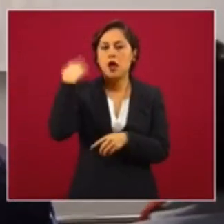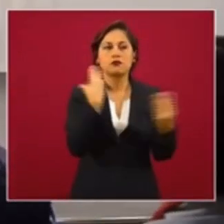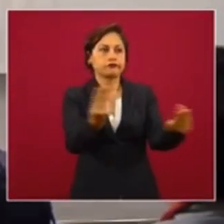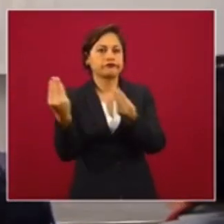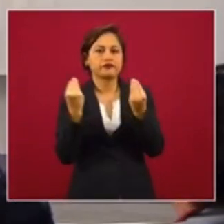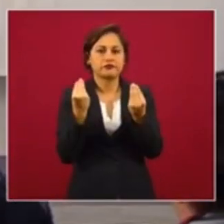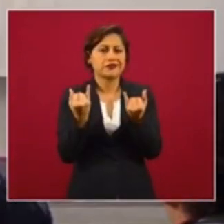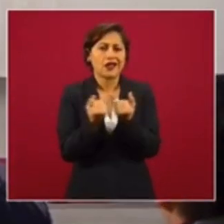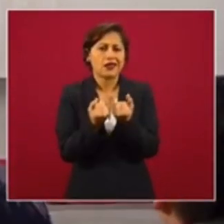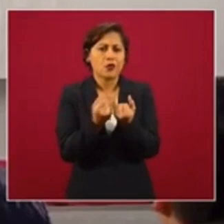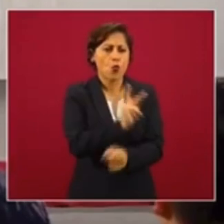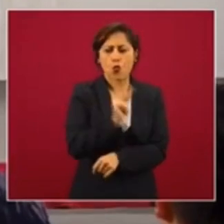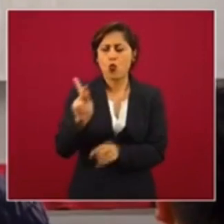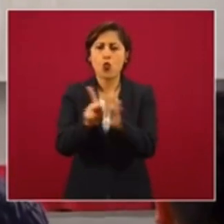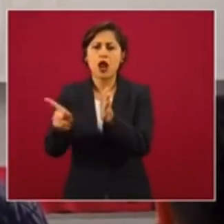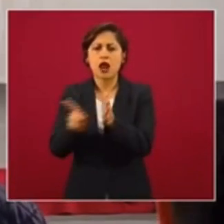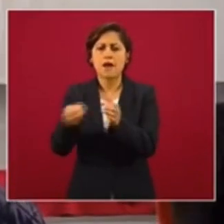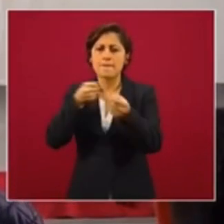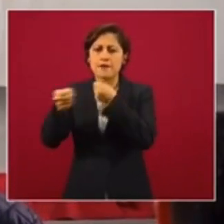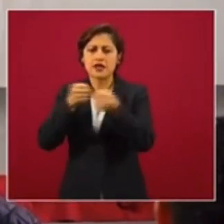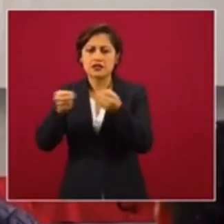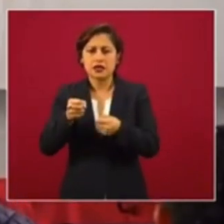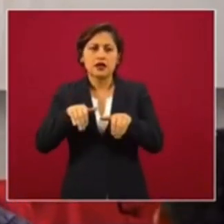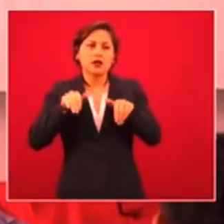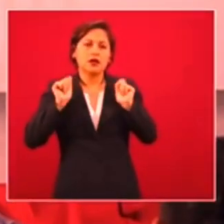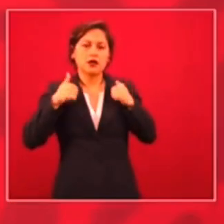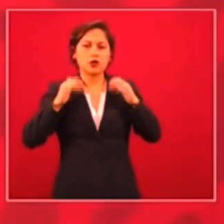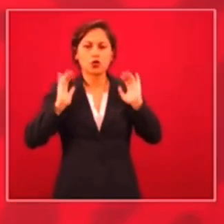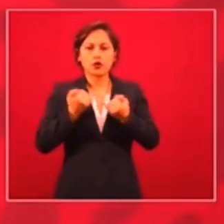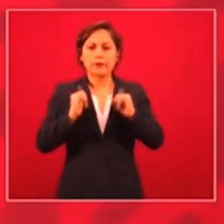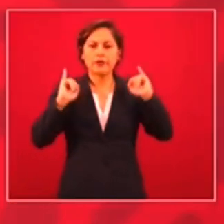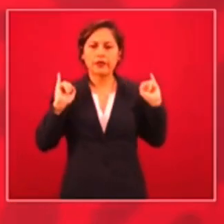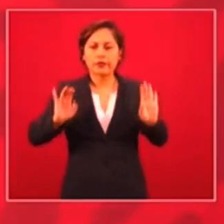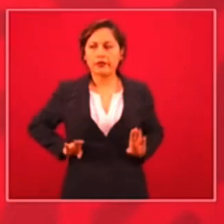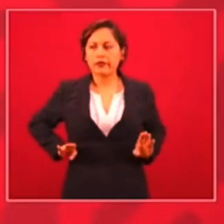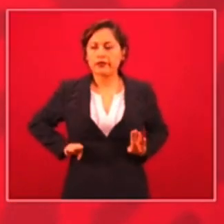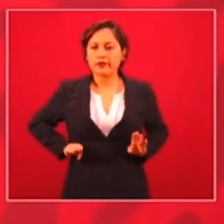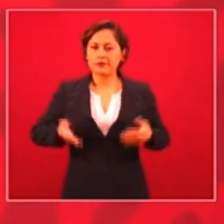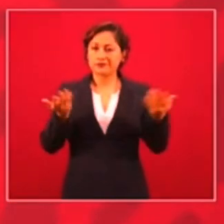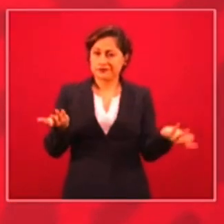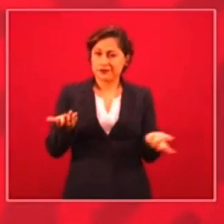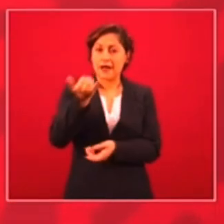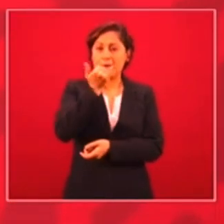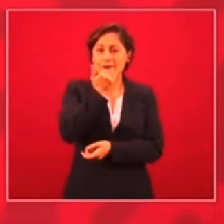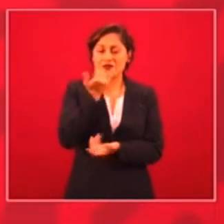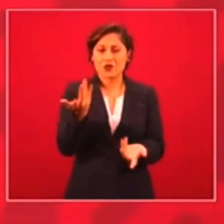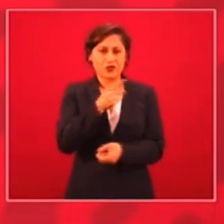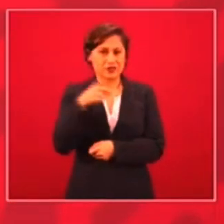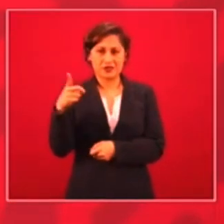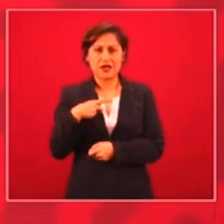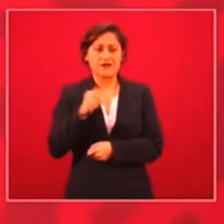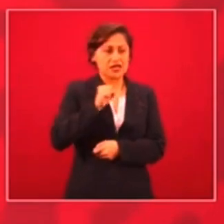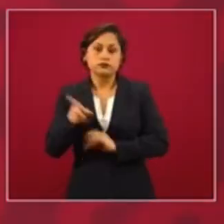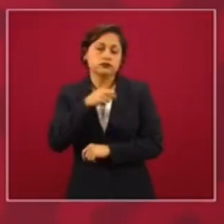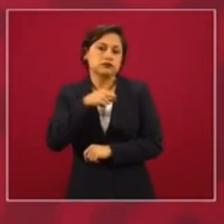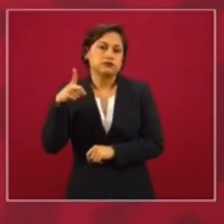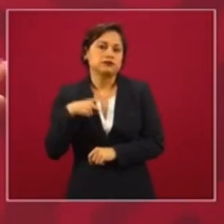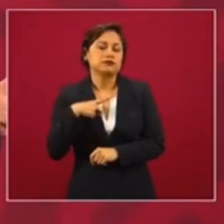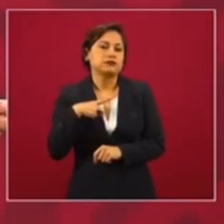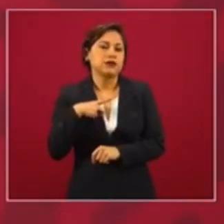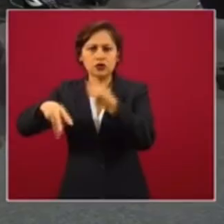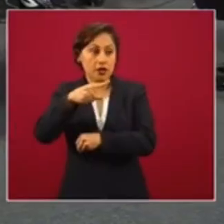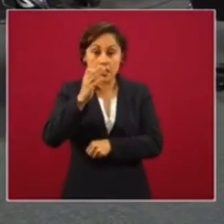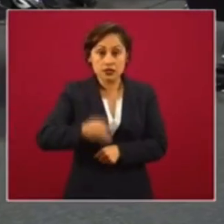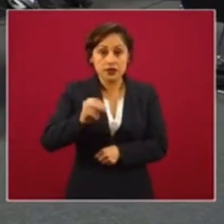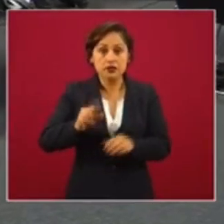caso de prensa, yo no tomo partido, yo soy independiente, cuando no se toma partido en un momento de transformación es porque se tiene partido, pero se